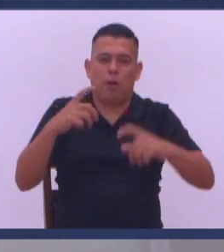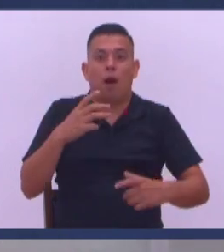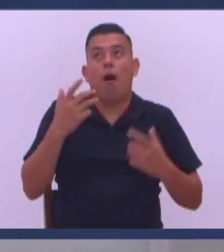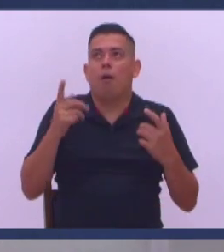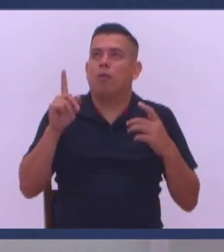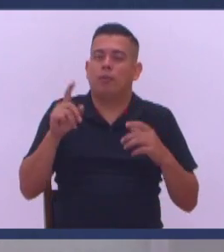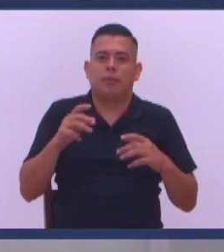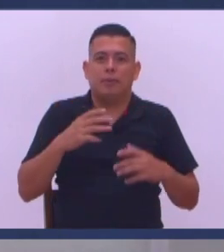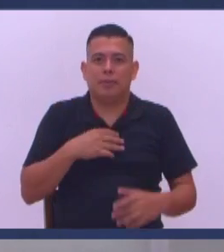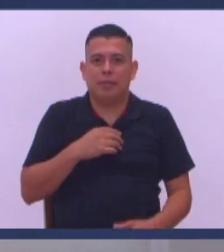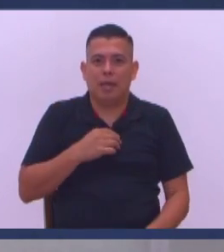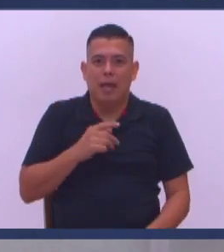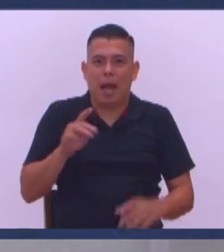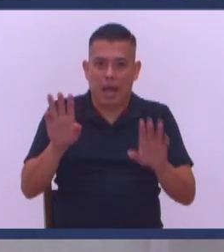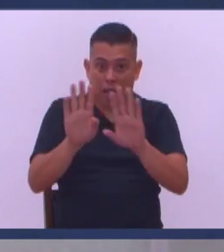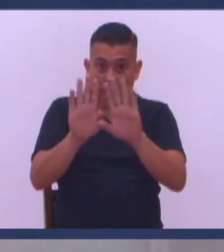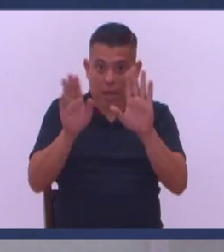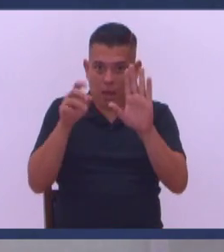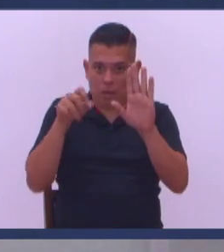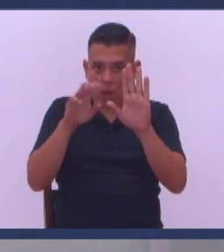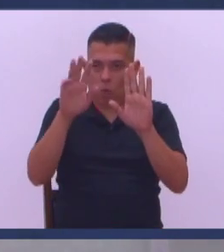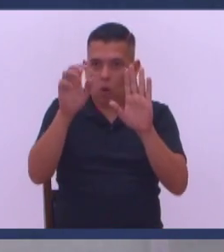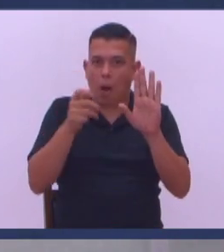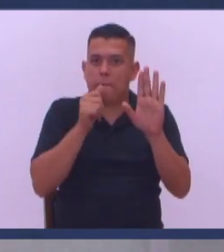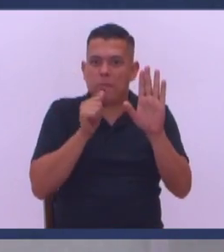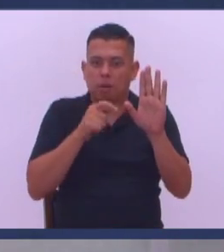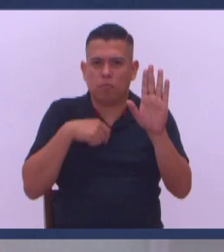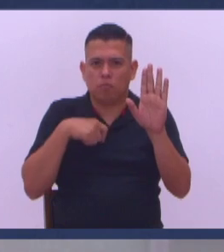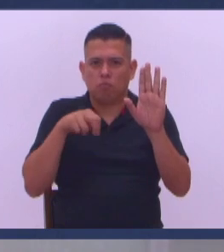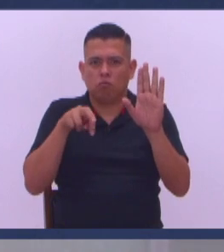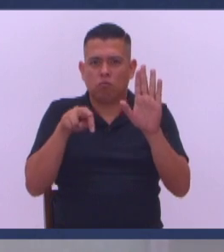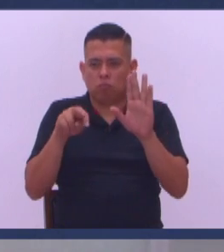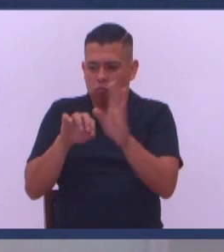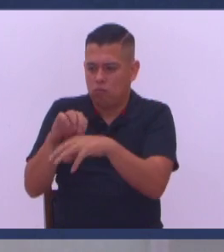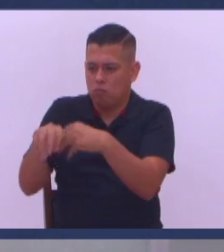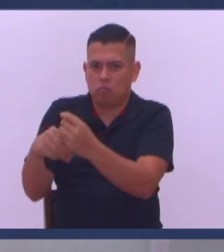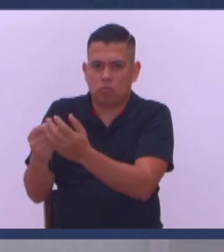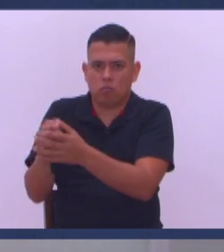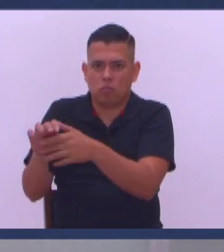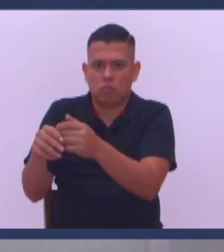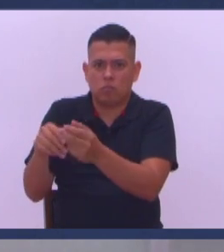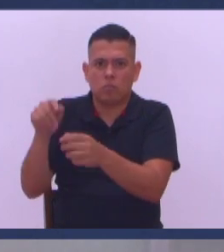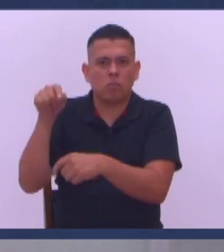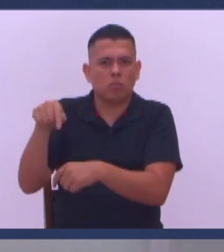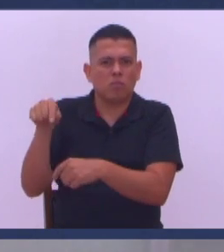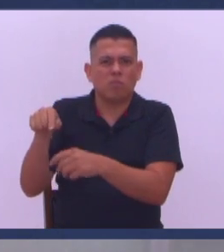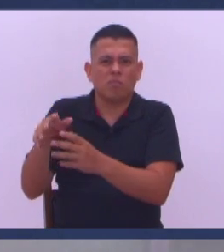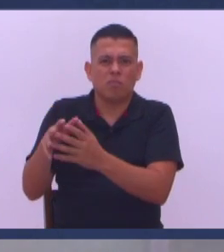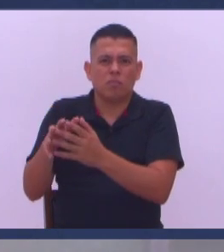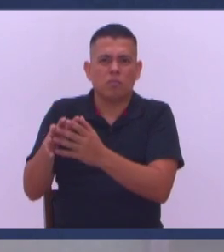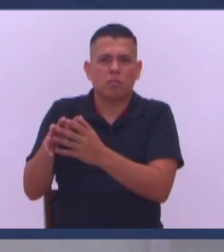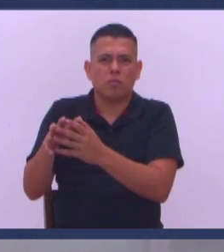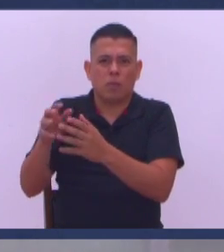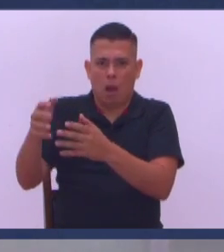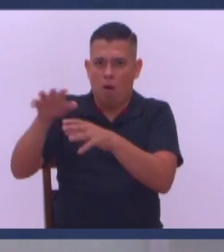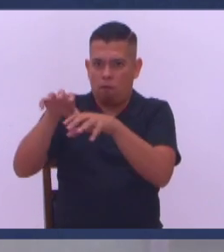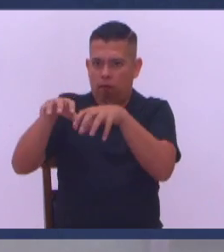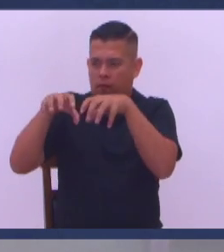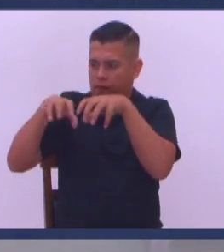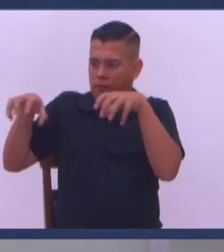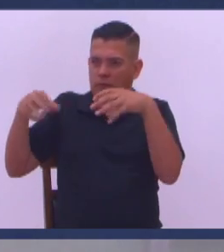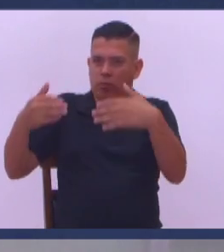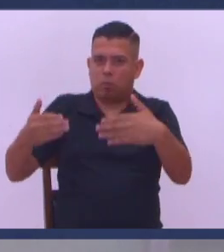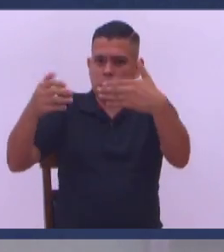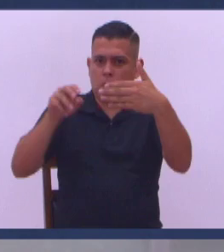estaba el rótulo Pero noté que en la entrada Habían Lavamanos Y en los lavamanos No adentro Afuera